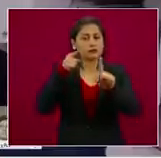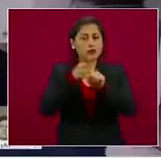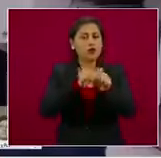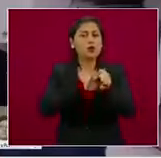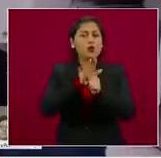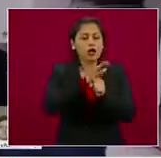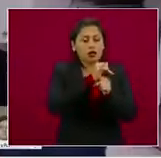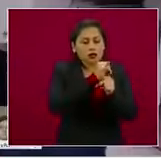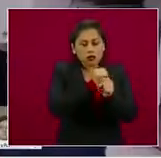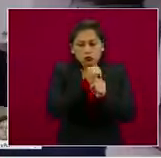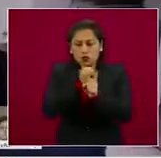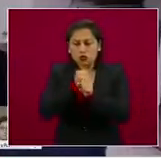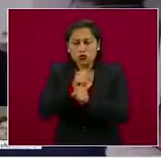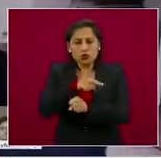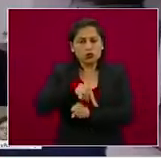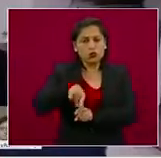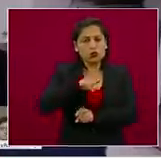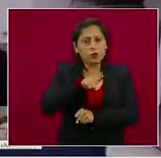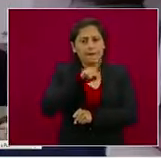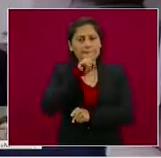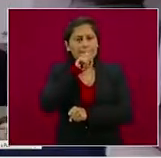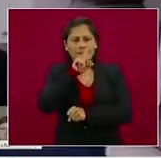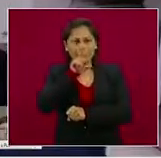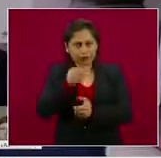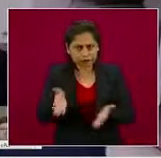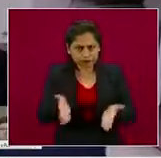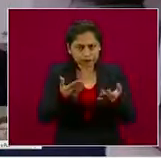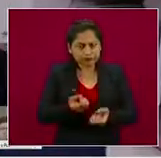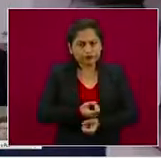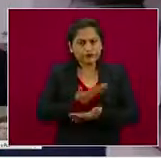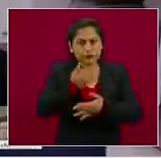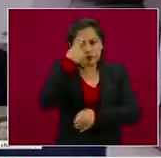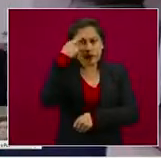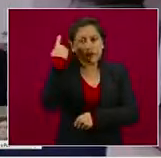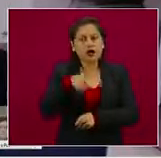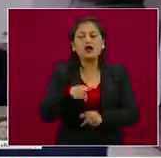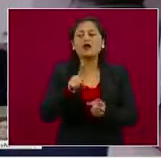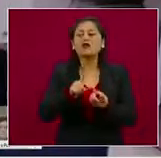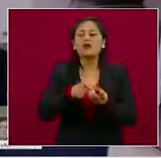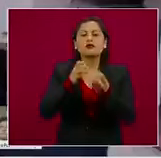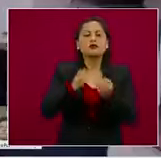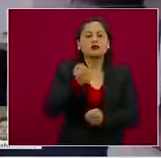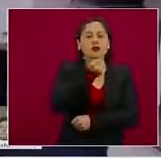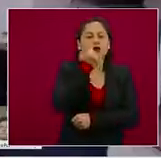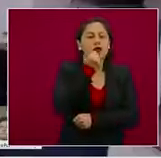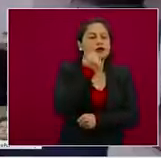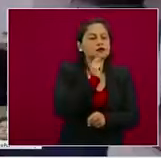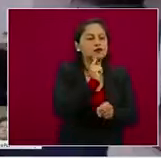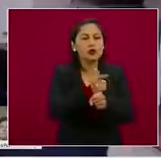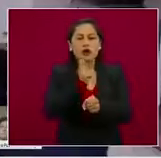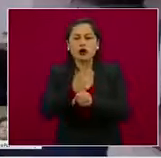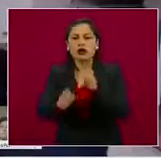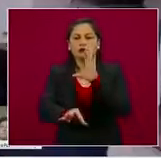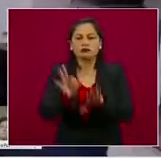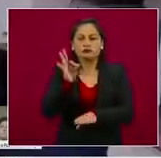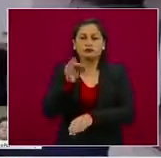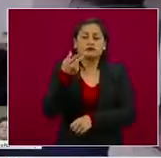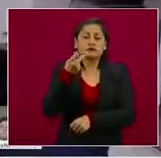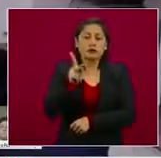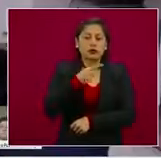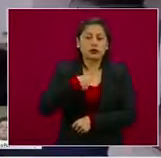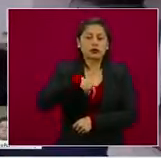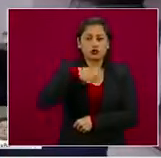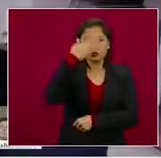de los estudiantes. En esta línea ha habido avance, pero entendemos el dolor y la frustración de los padres y madres